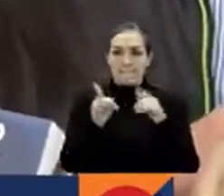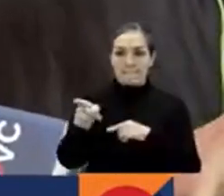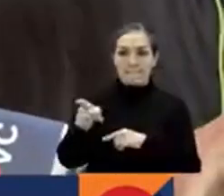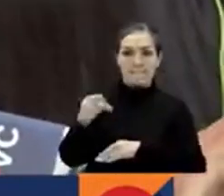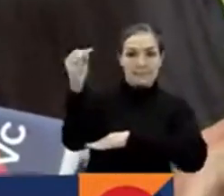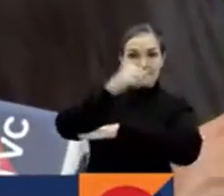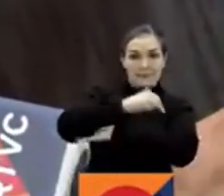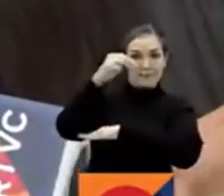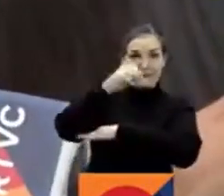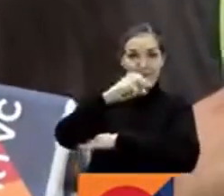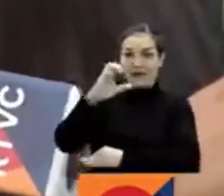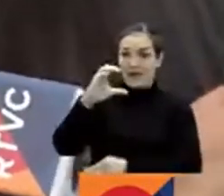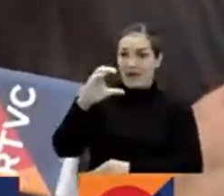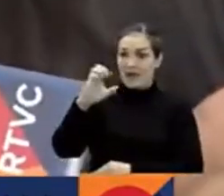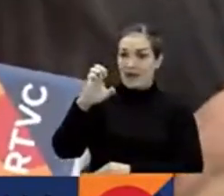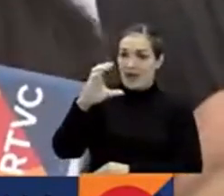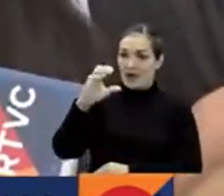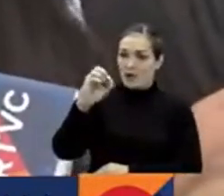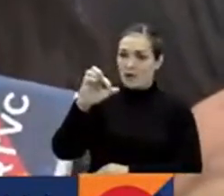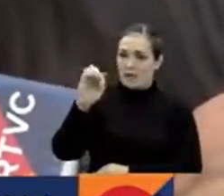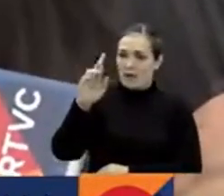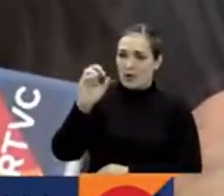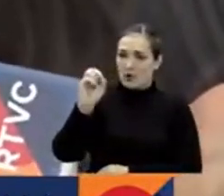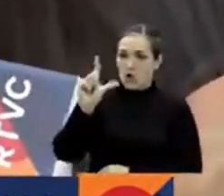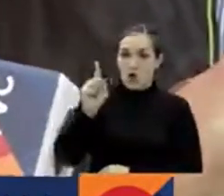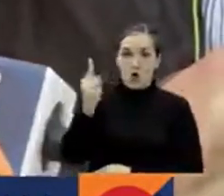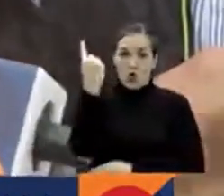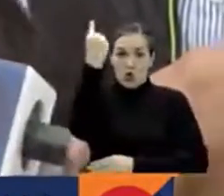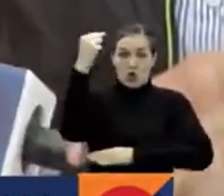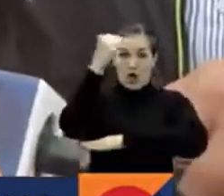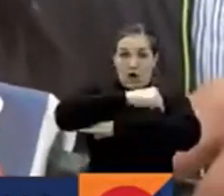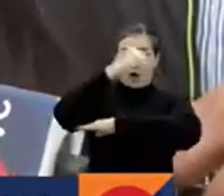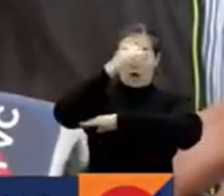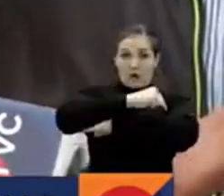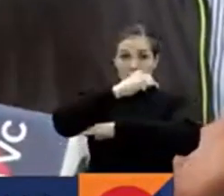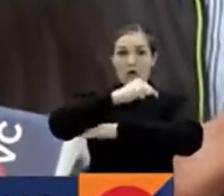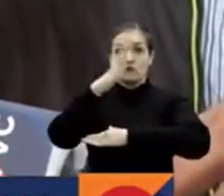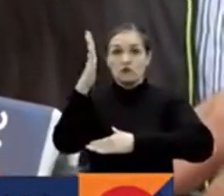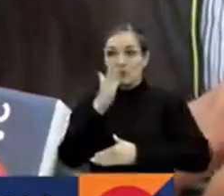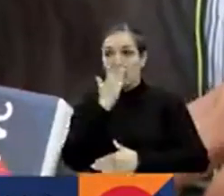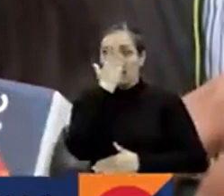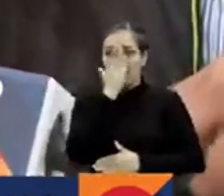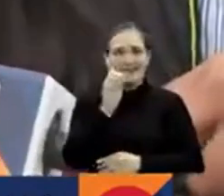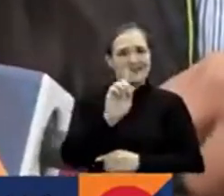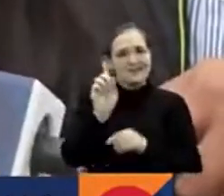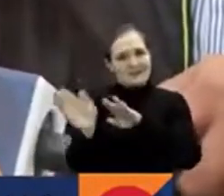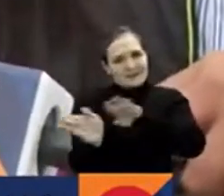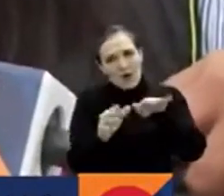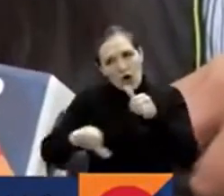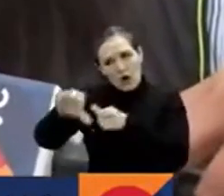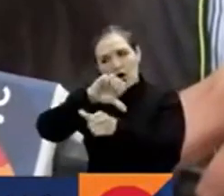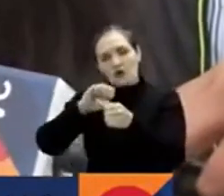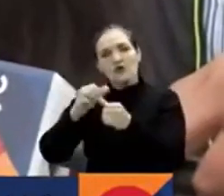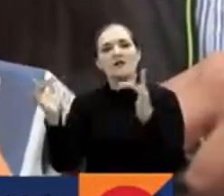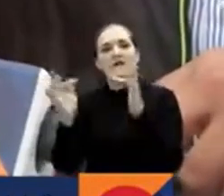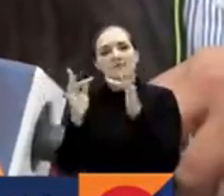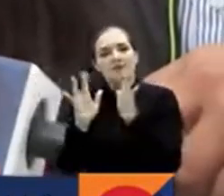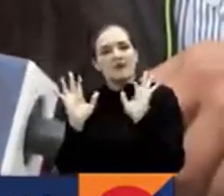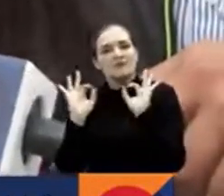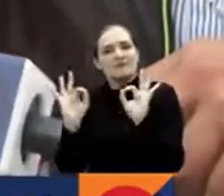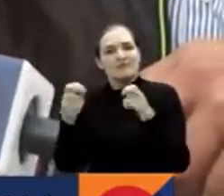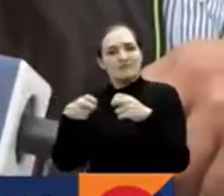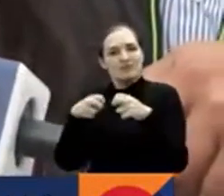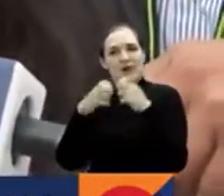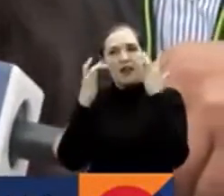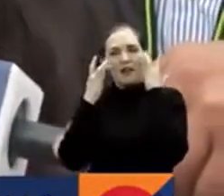tenga todas las posibilidades para no solo ser una empresa de hidrocarburos, sino también y sobre todo una empresa de